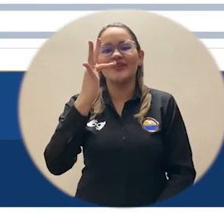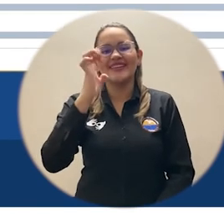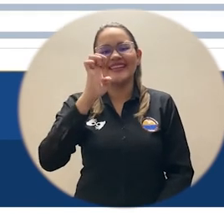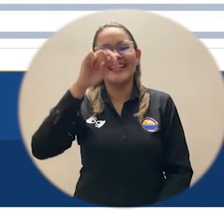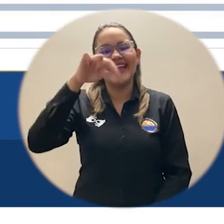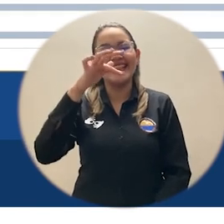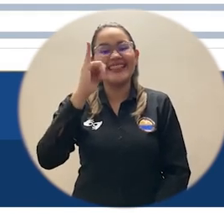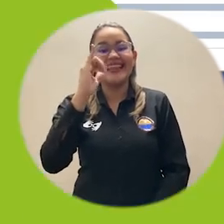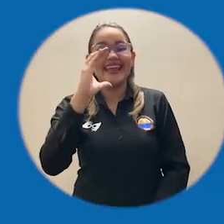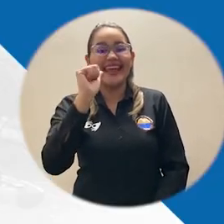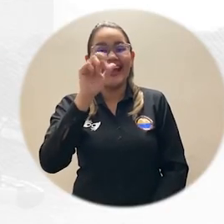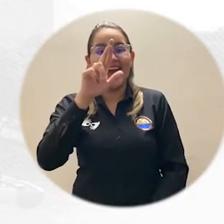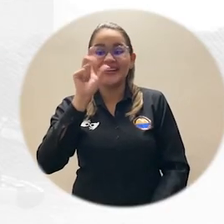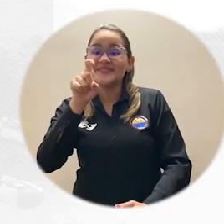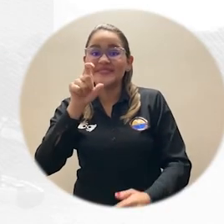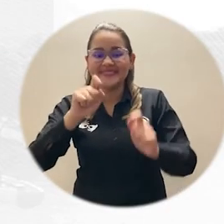a nuestro proceso de votación.